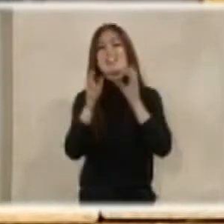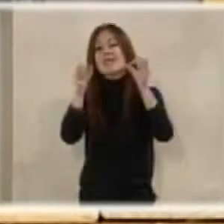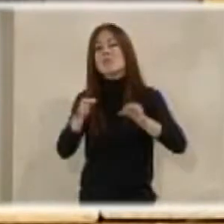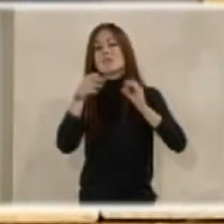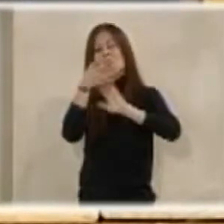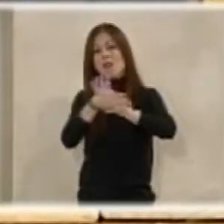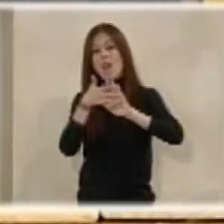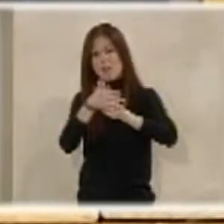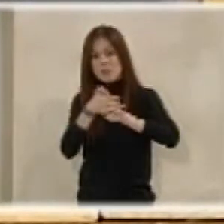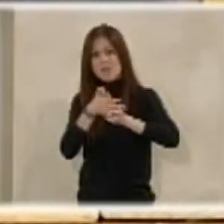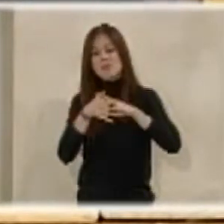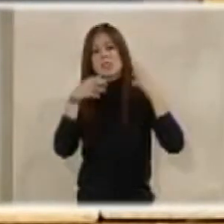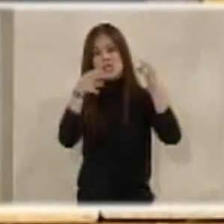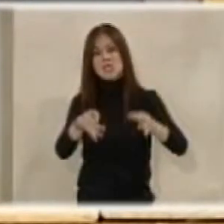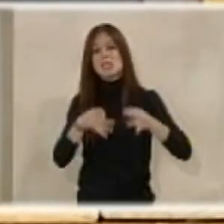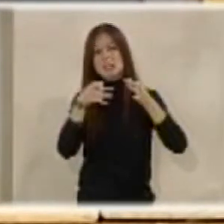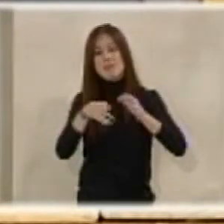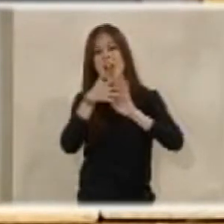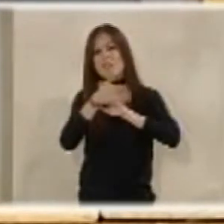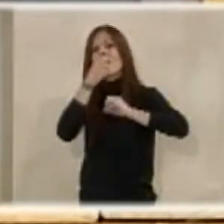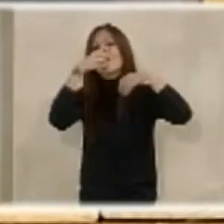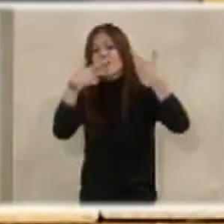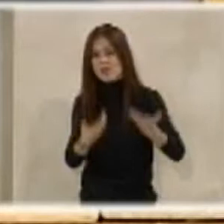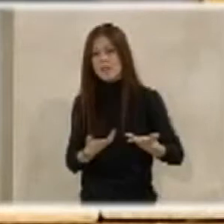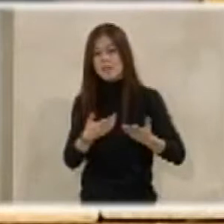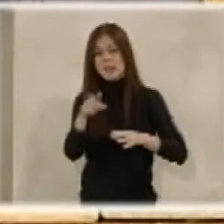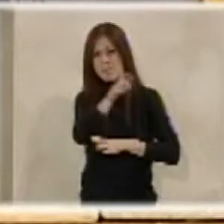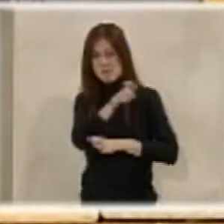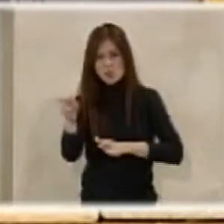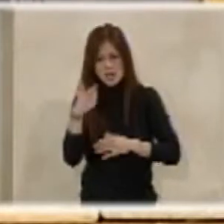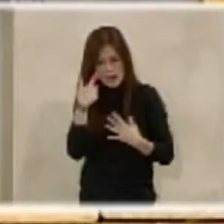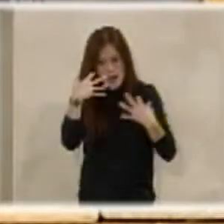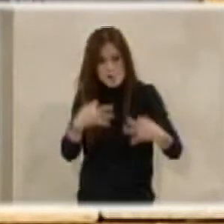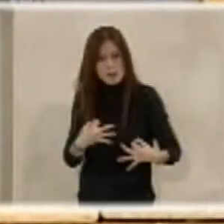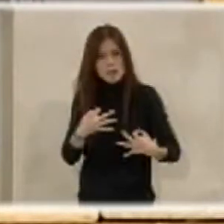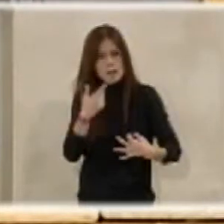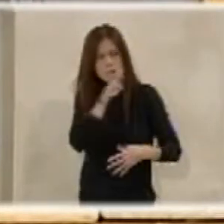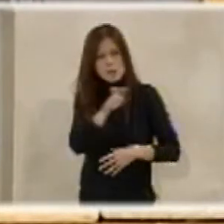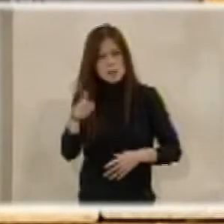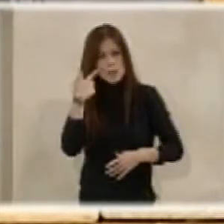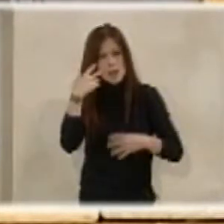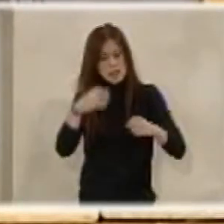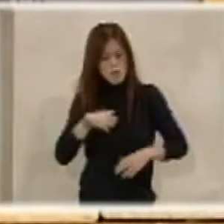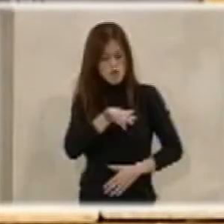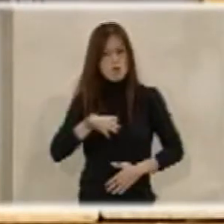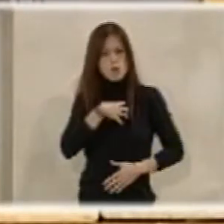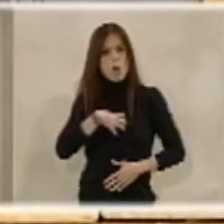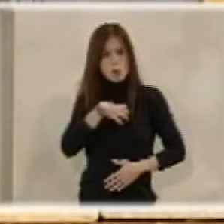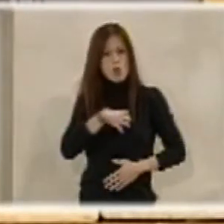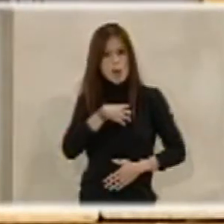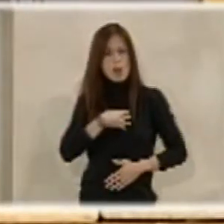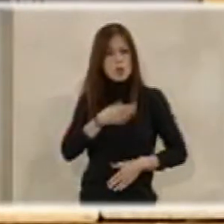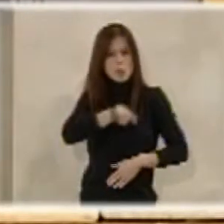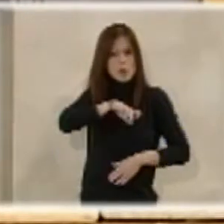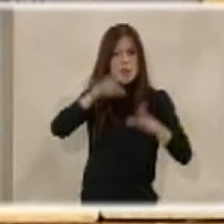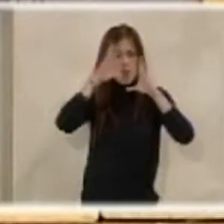hable y siempre se hable bien de la gente que de verdad merece la pena y los funcionarios de los Cuerpos de